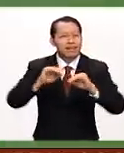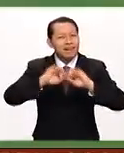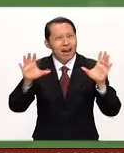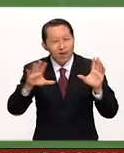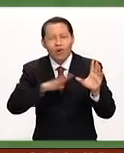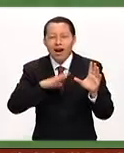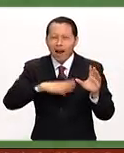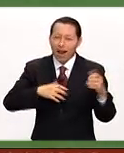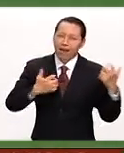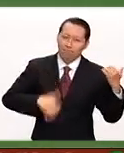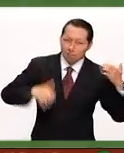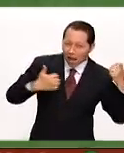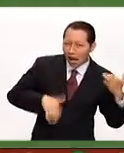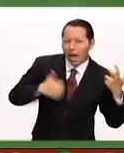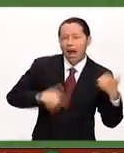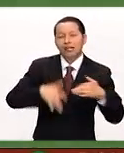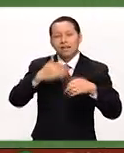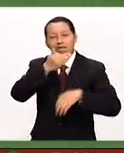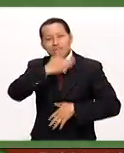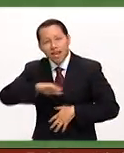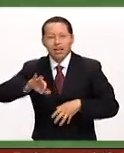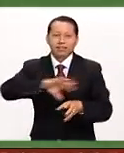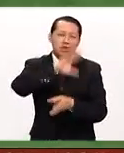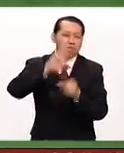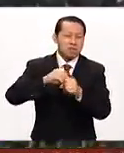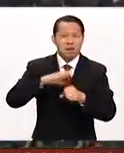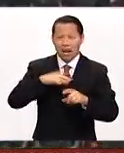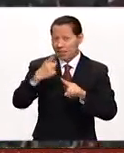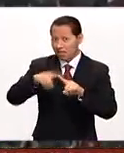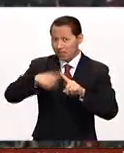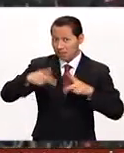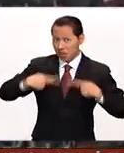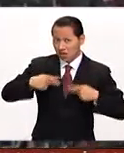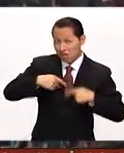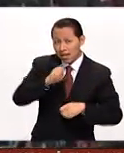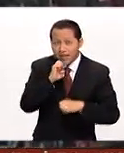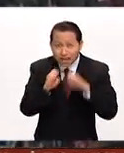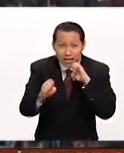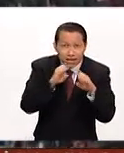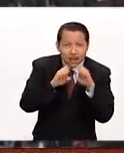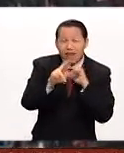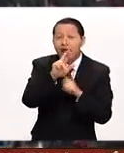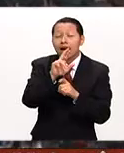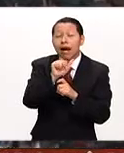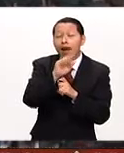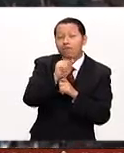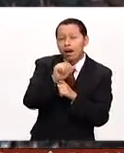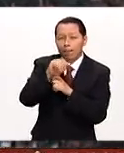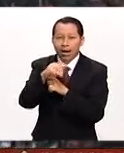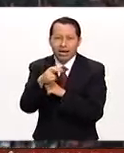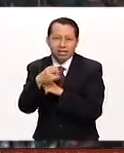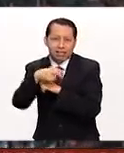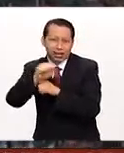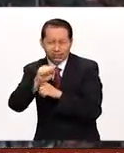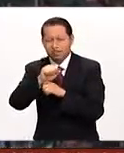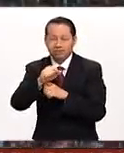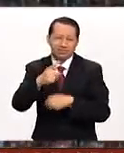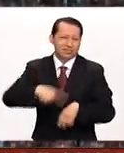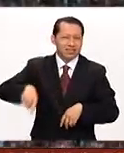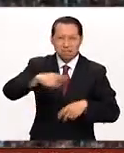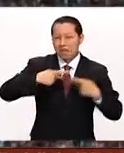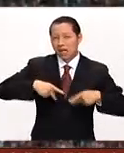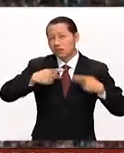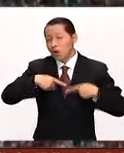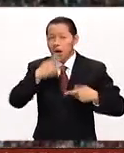mariachis, hubo fiesta, se habló con varias leyendas, estuvo el propio Rafael Márquez vitoreado por la misma afición y